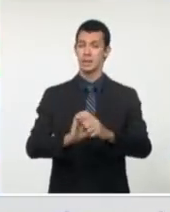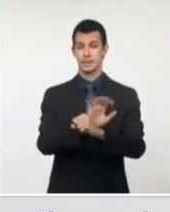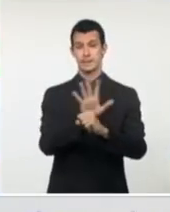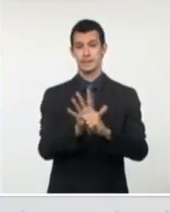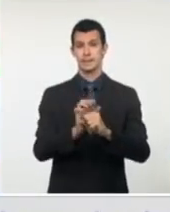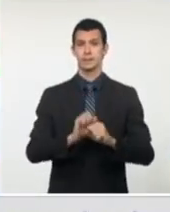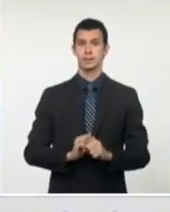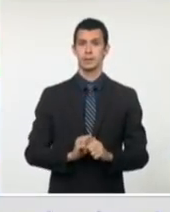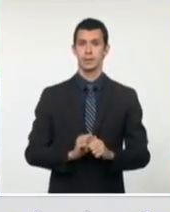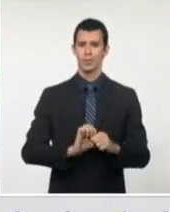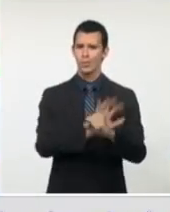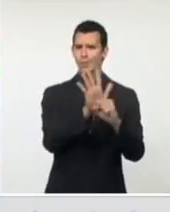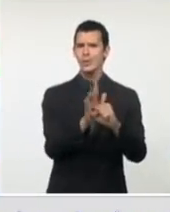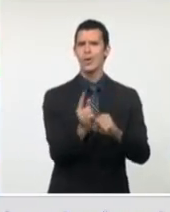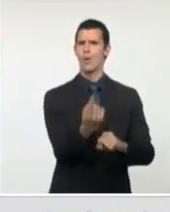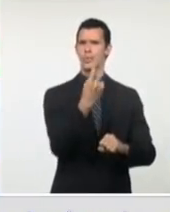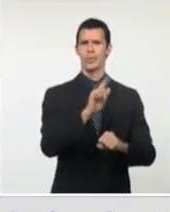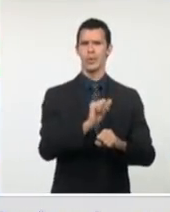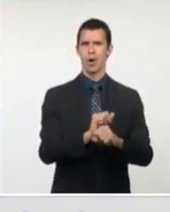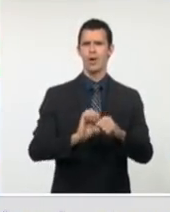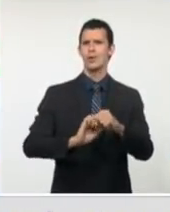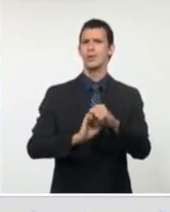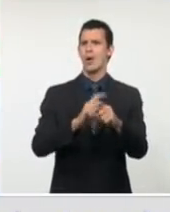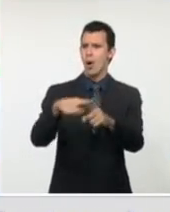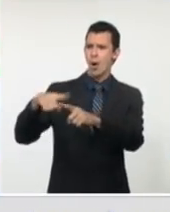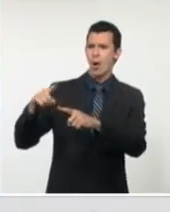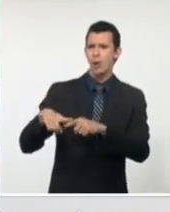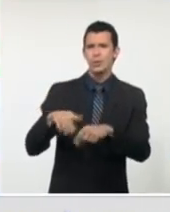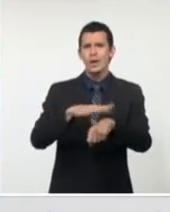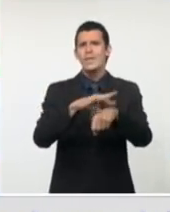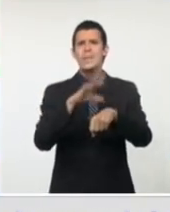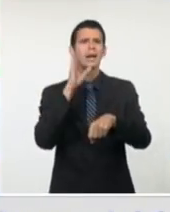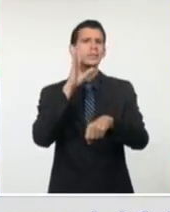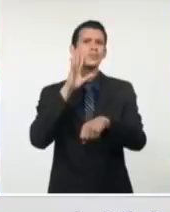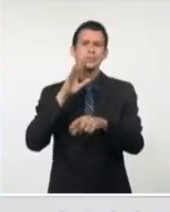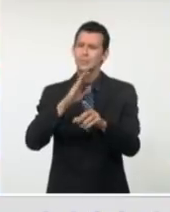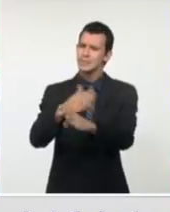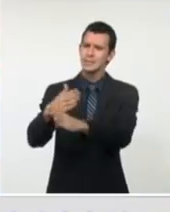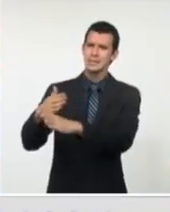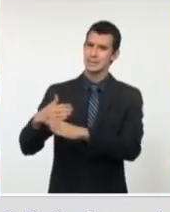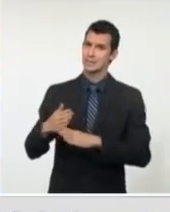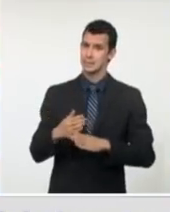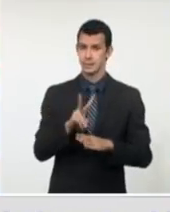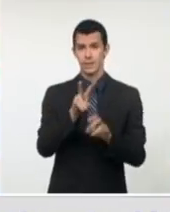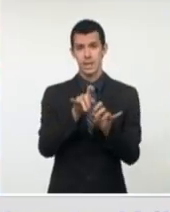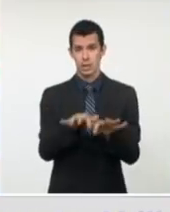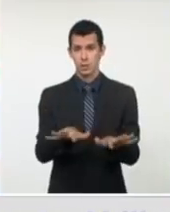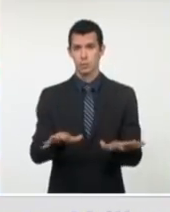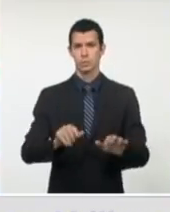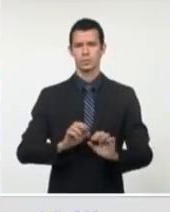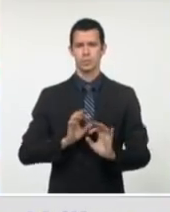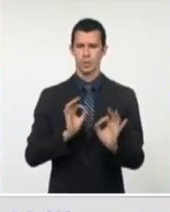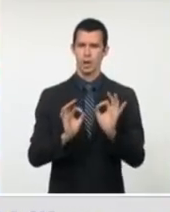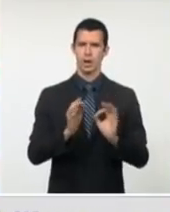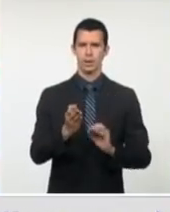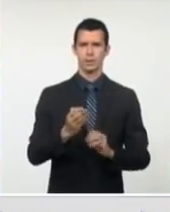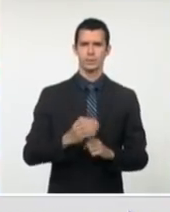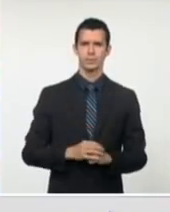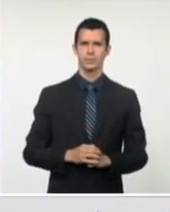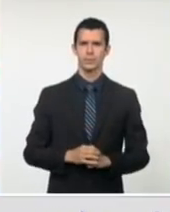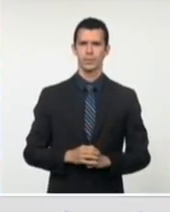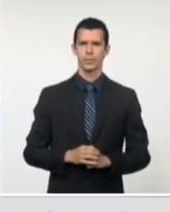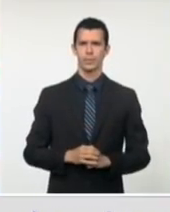plantea por ahí. Relacionada con la pandemia de COVID-19, ha mantenido incremento de los casos reportados,